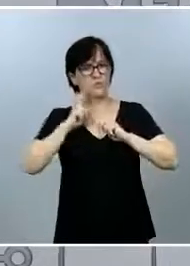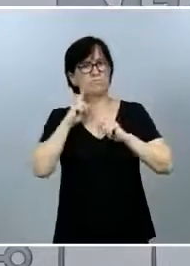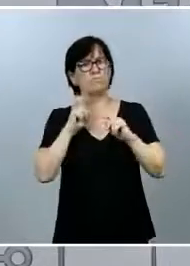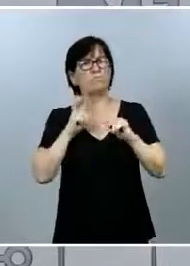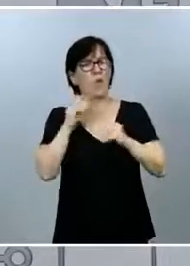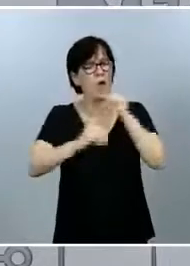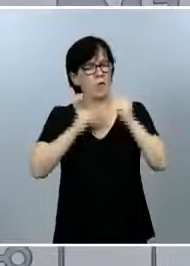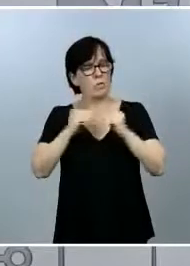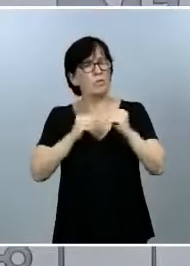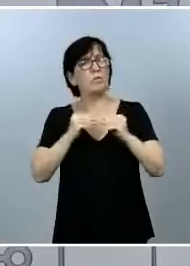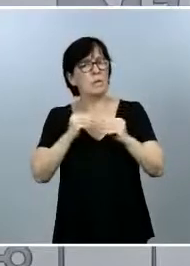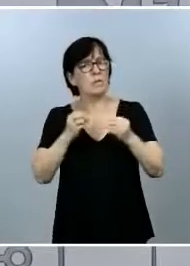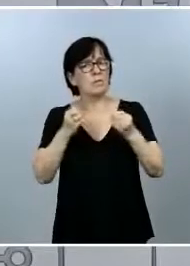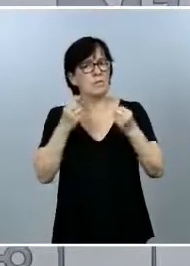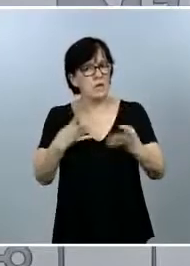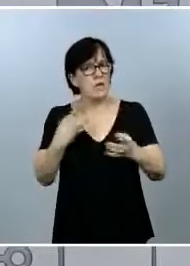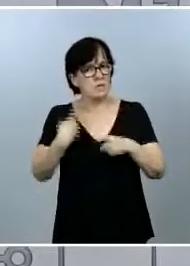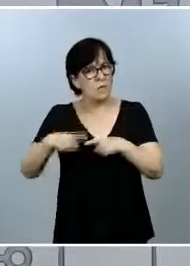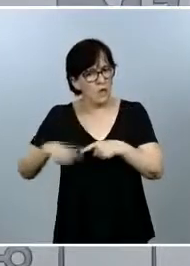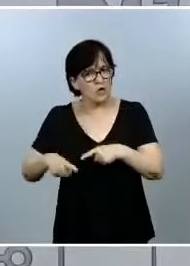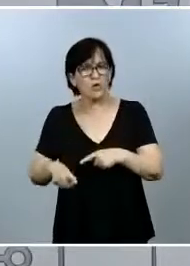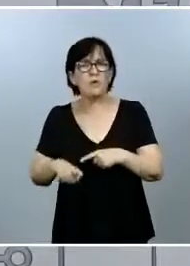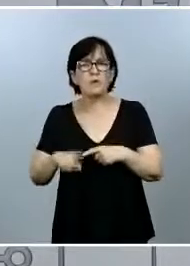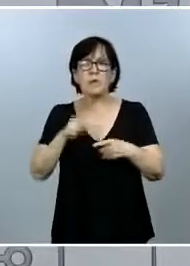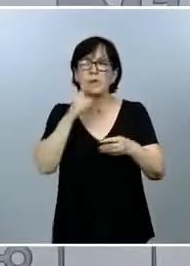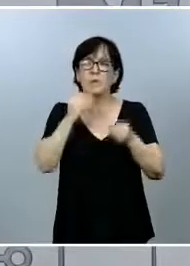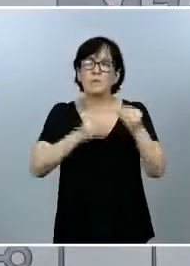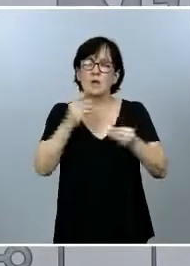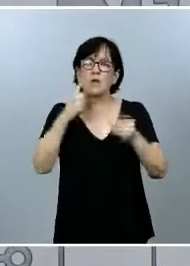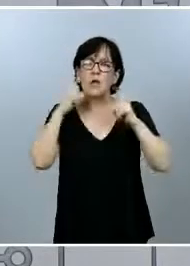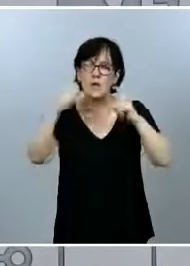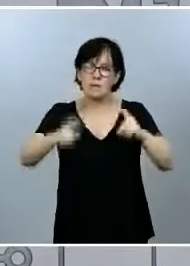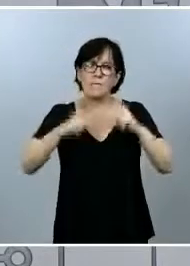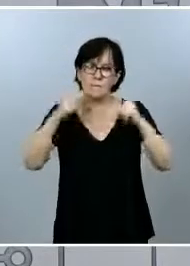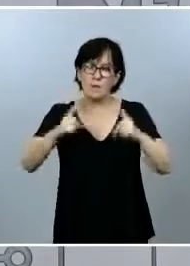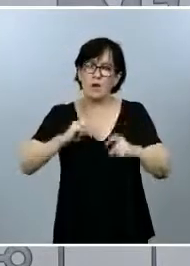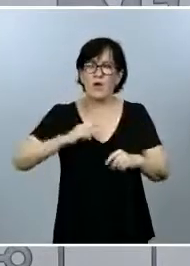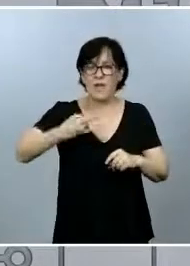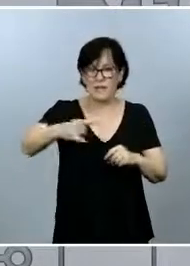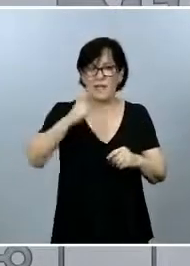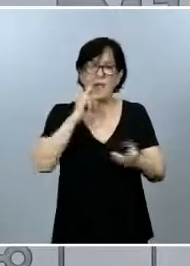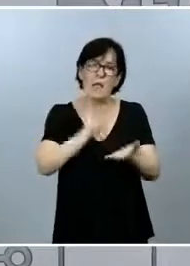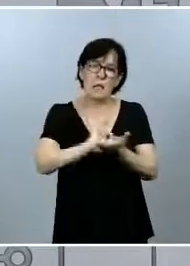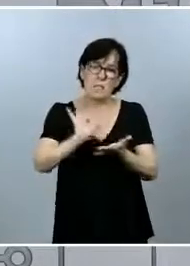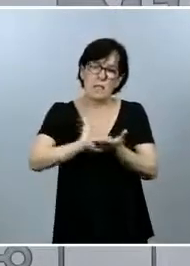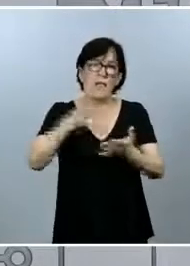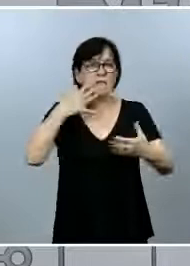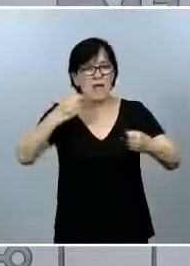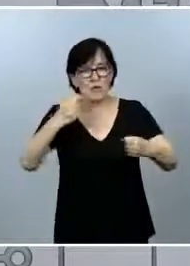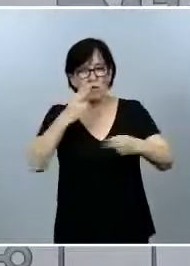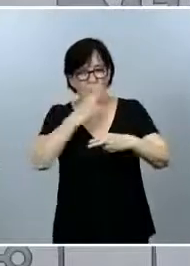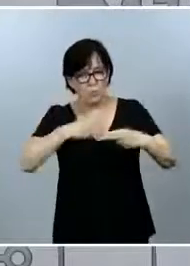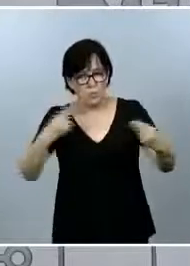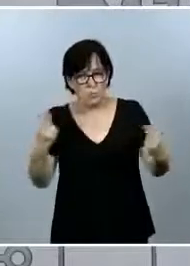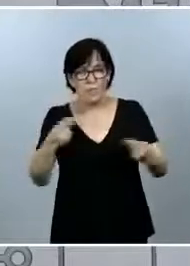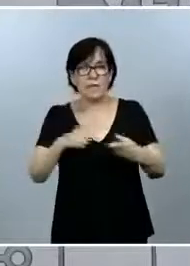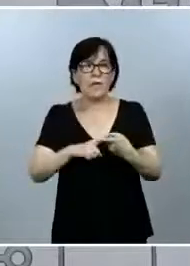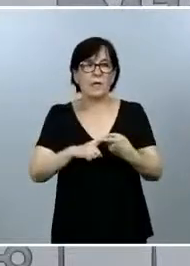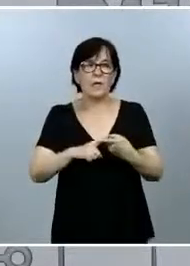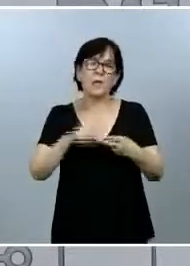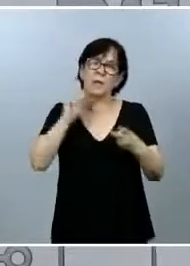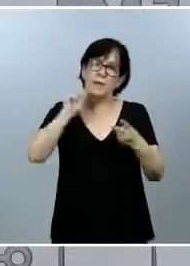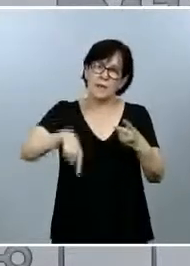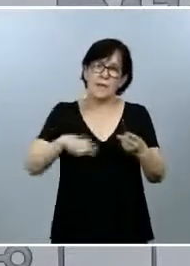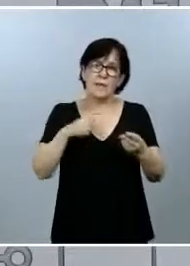tiempo, pero sí que es verdad que va a ser un esfuerzo extra para los servicios de salud pública y los servicios incluso